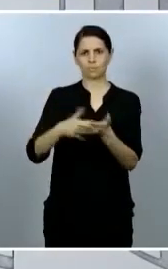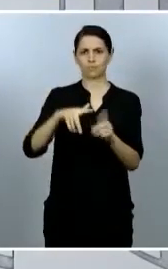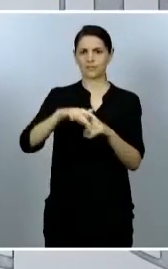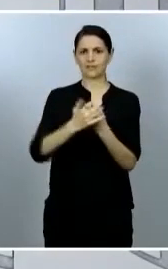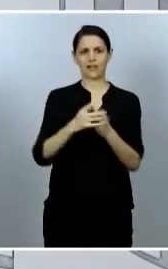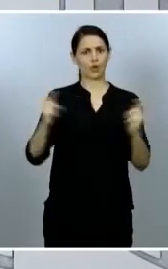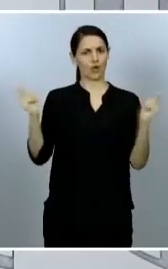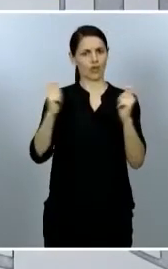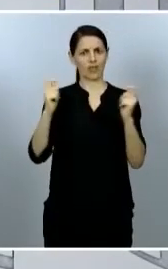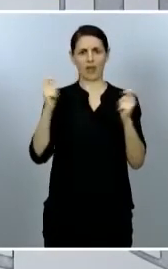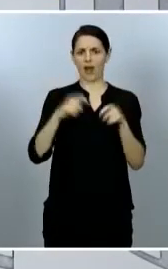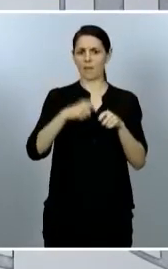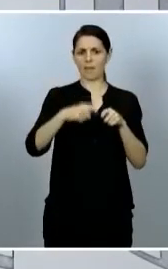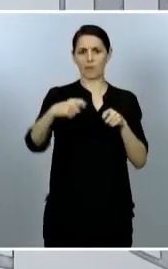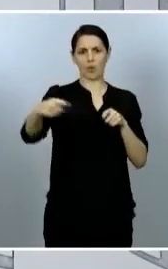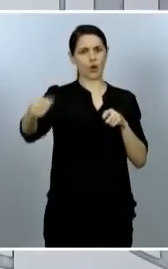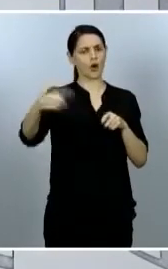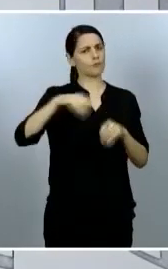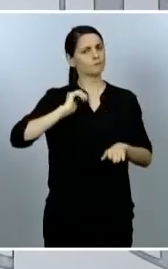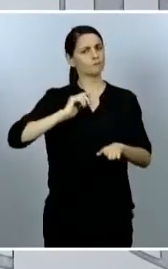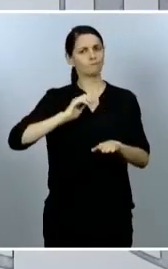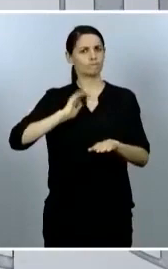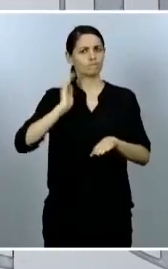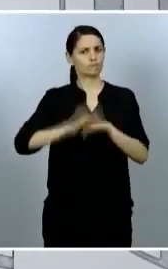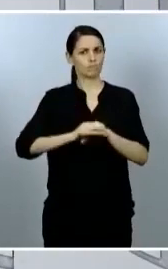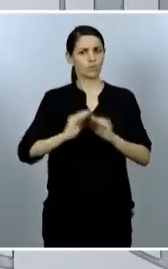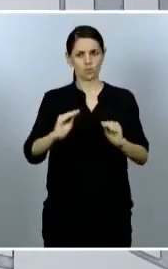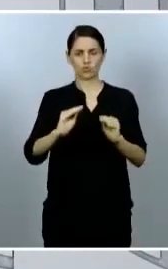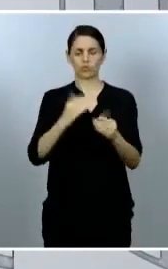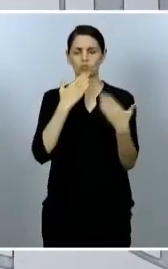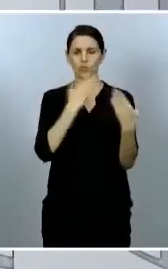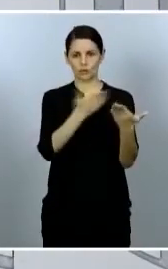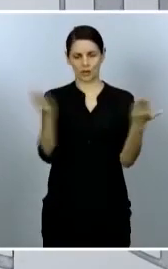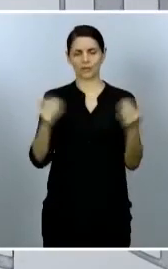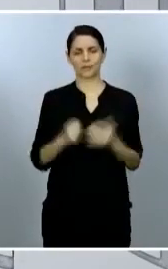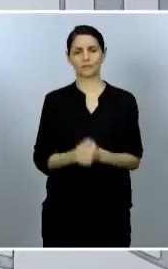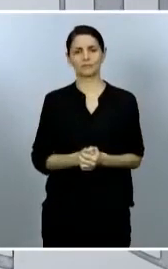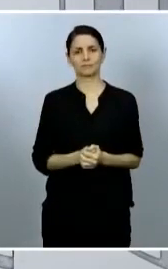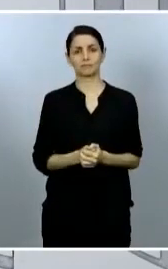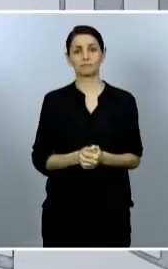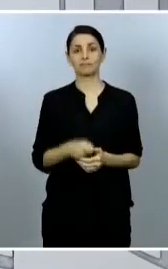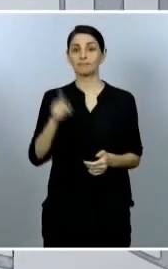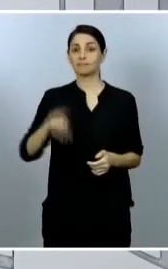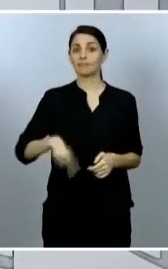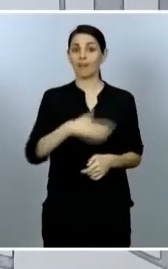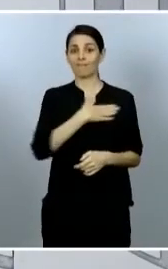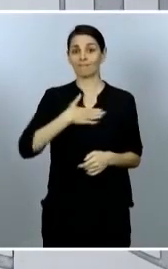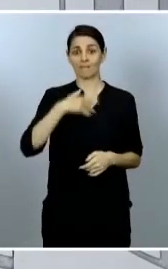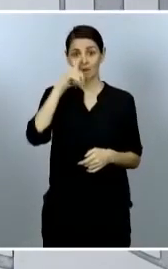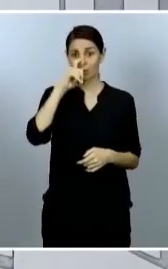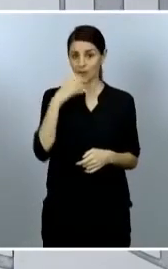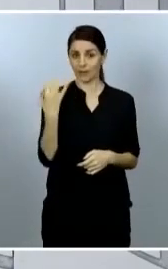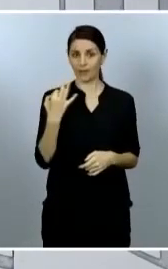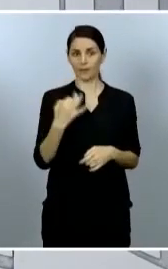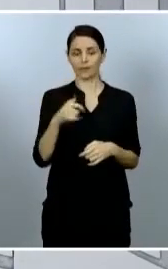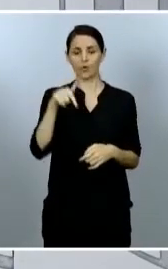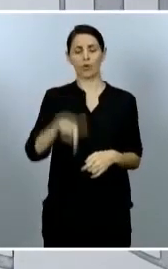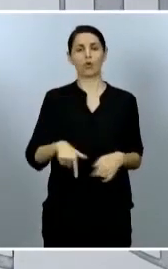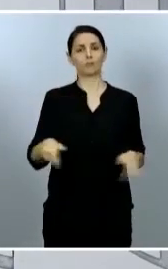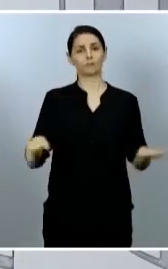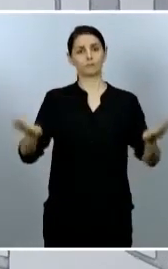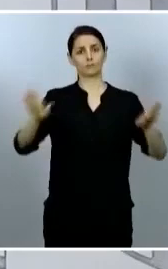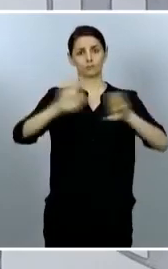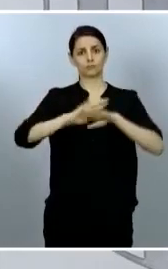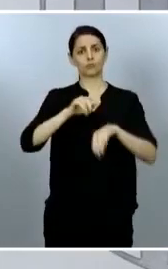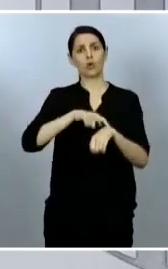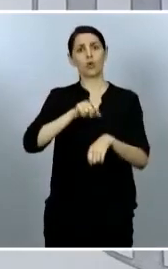Antes de trasladar algún detalle, me gustaría recordar también que esta medianoche va a concluir el luto oficial de diez